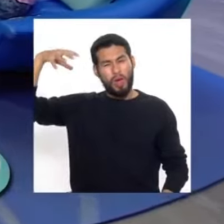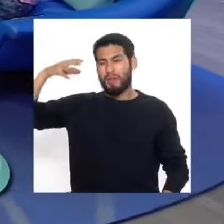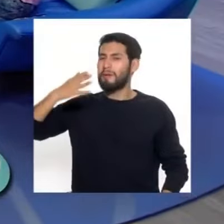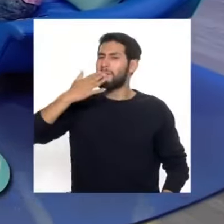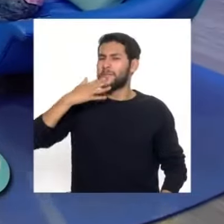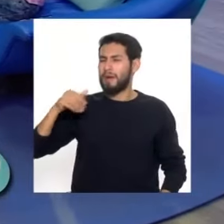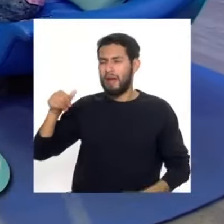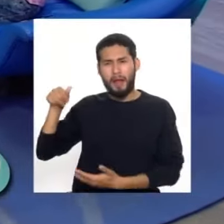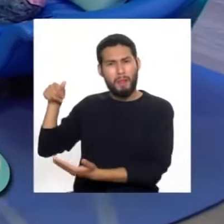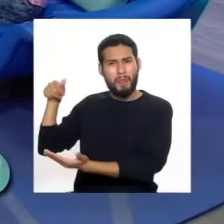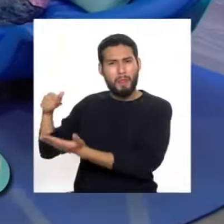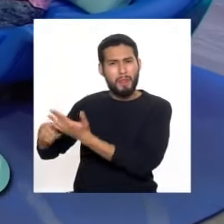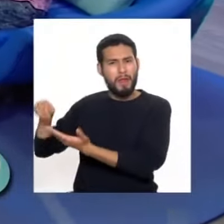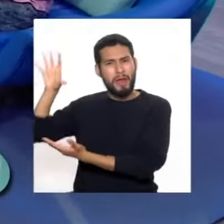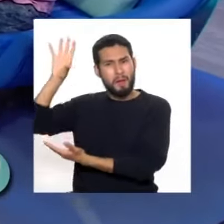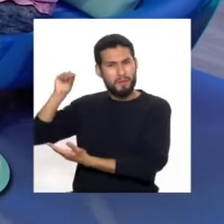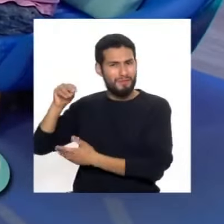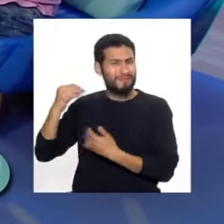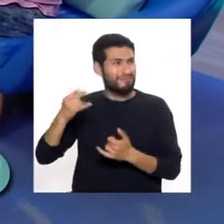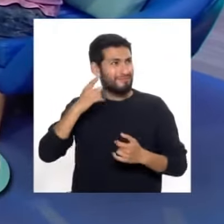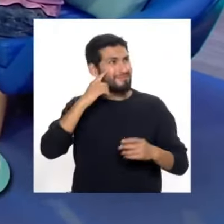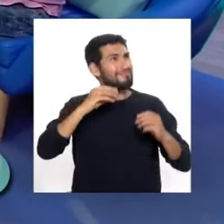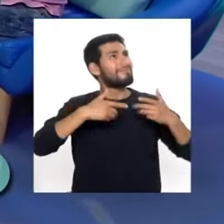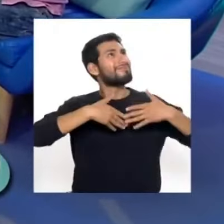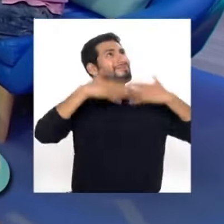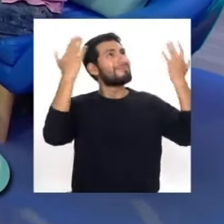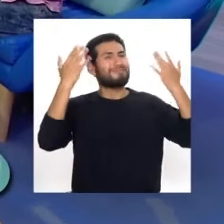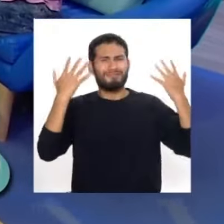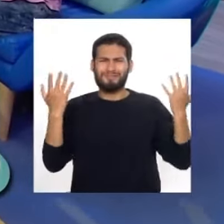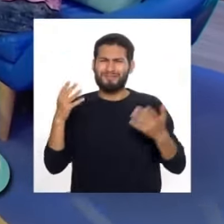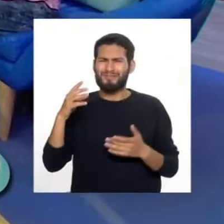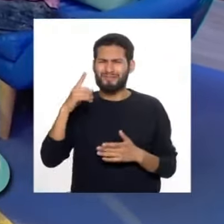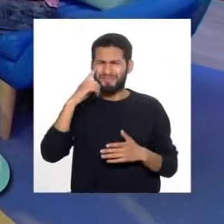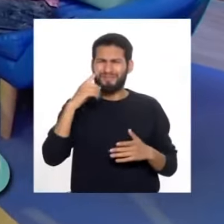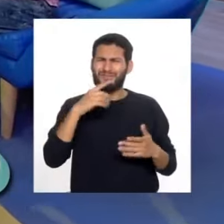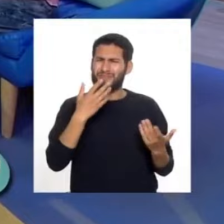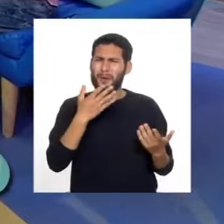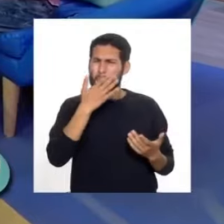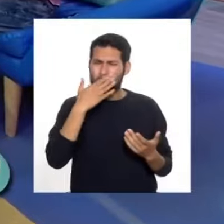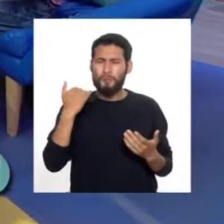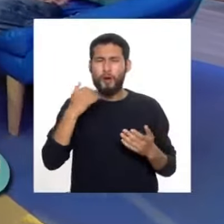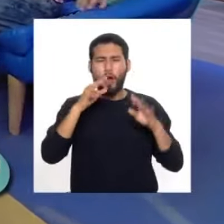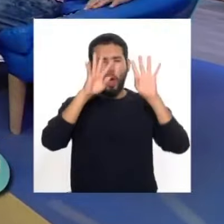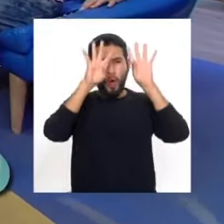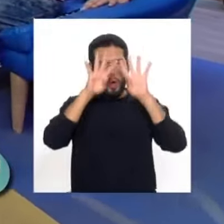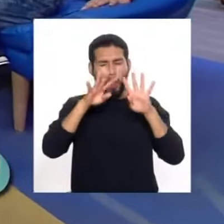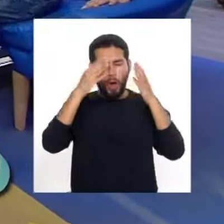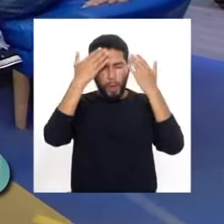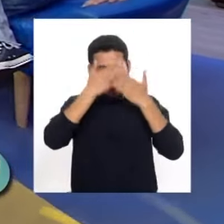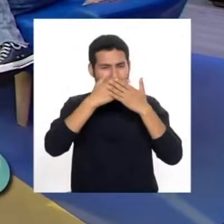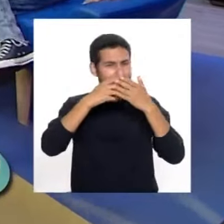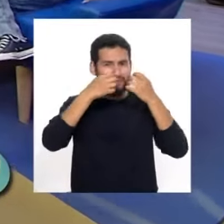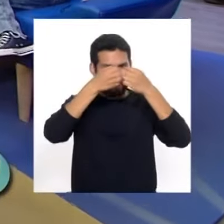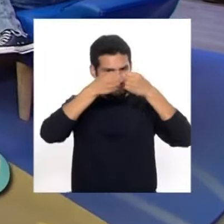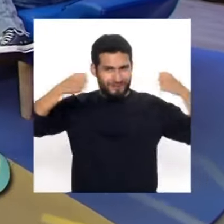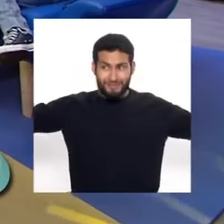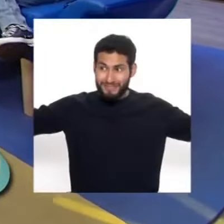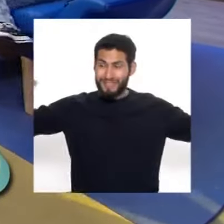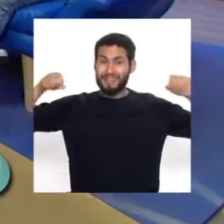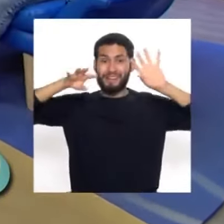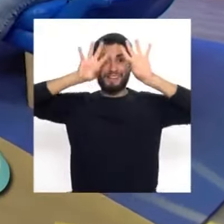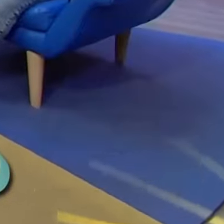mejor apagarla. Es de día. ¿Por qué vamos a prender la luz? Si podemos abrir las cortinas y entra la luz del sol,